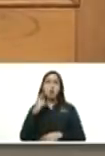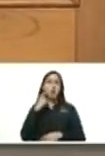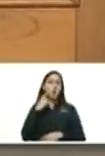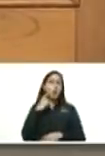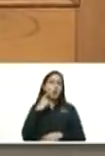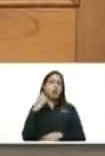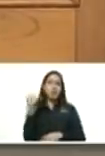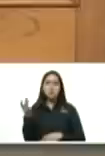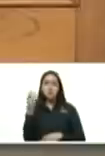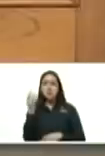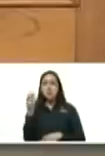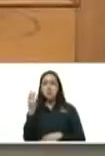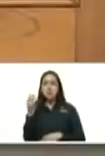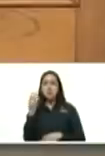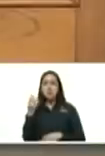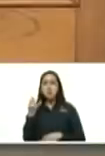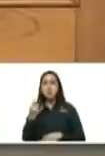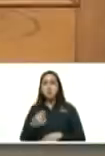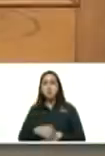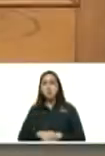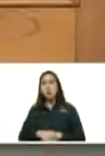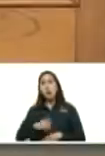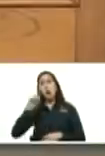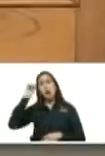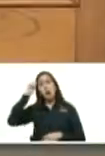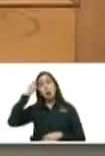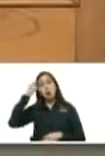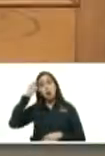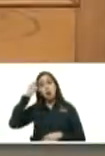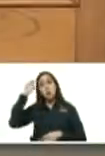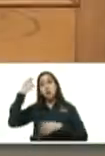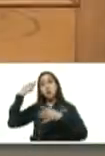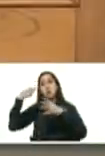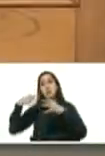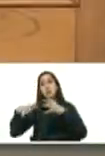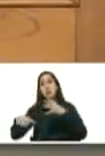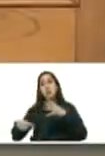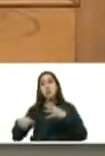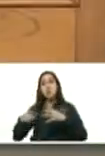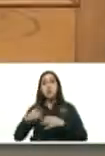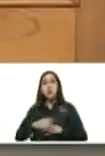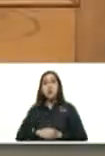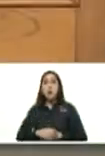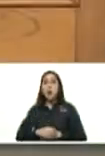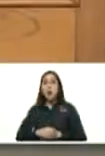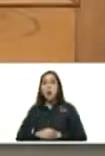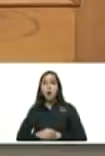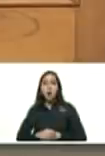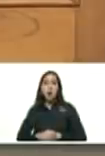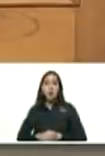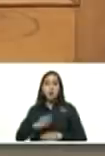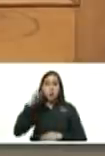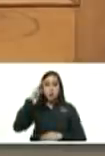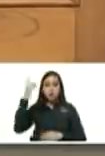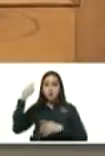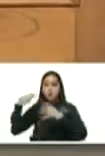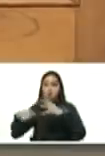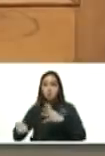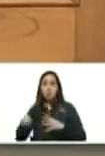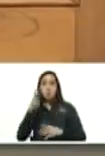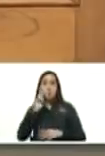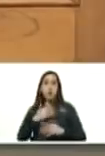Dios mío quítame el dolor de muela ahí si se acuerdan de Santa Bárbara cuando llueve ¿verdad? bueno